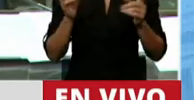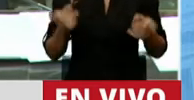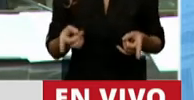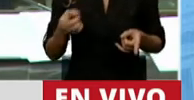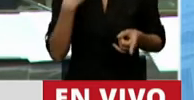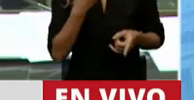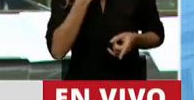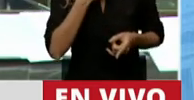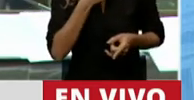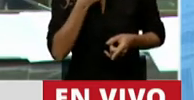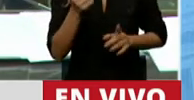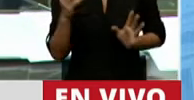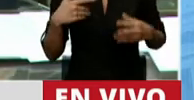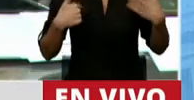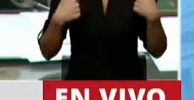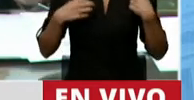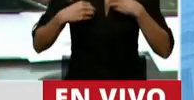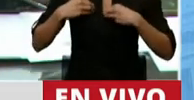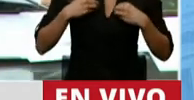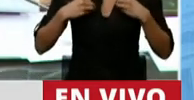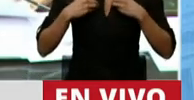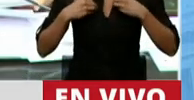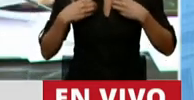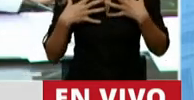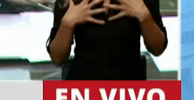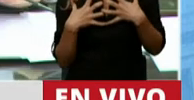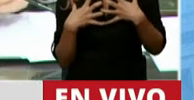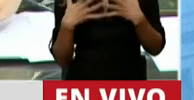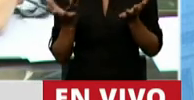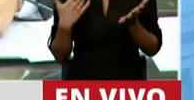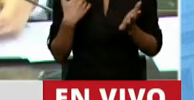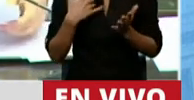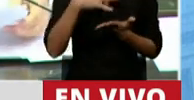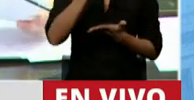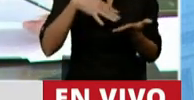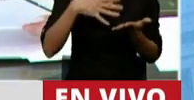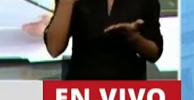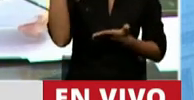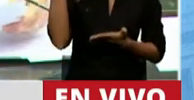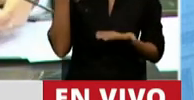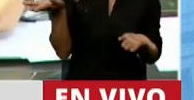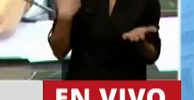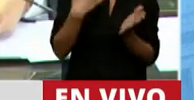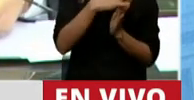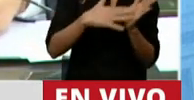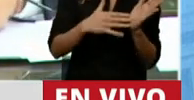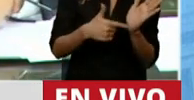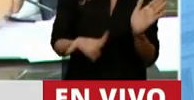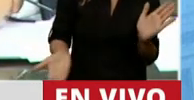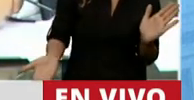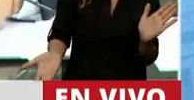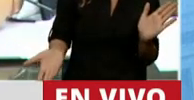que me ha dejado una sensación amarga su informe. Por el contenido del mismo, porque